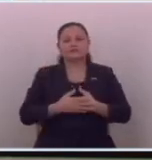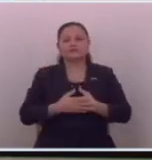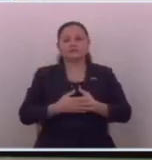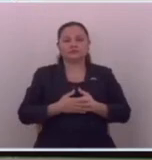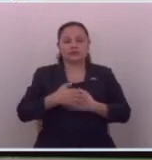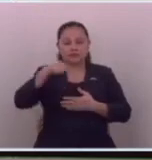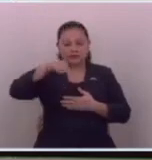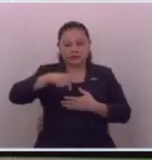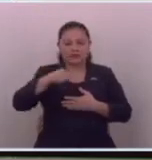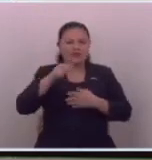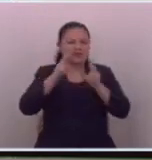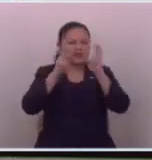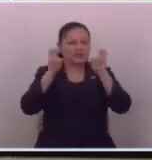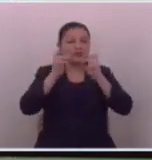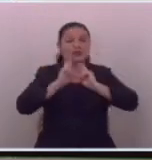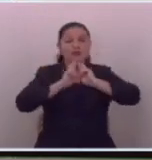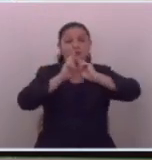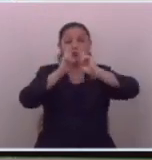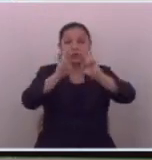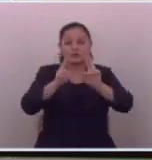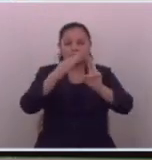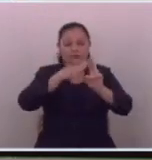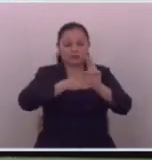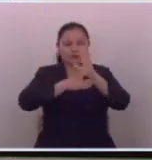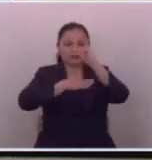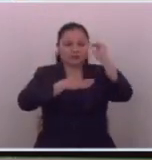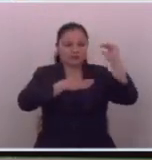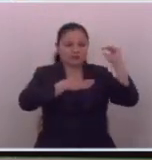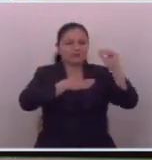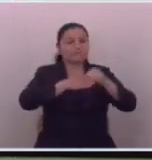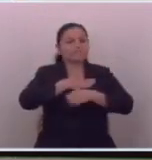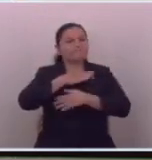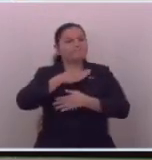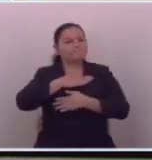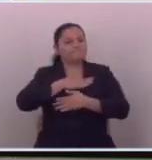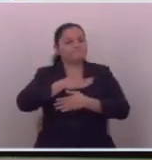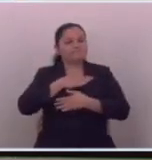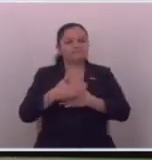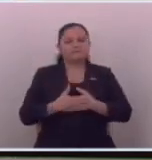aquí lo que cuenta son los resultados que como país estamos teniendo